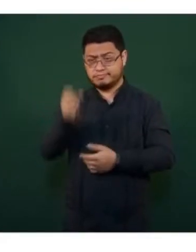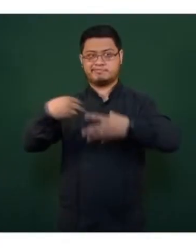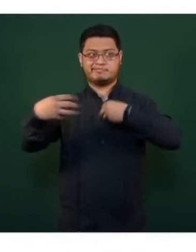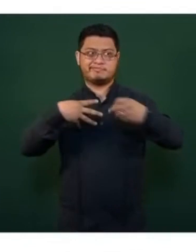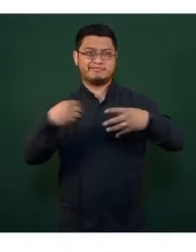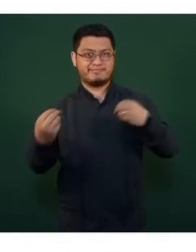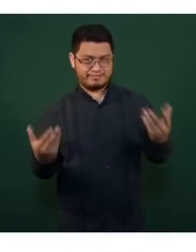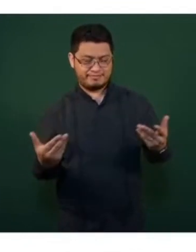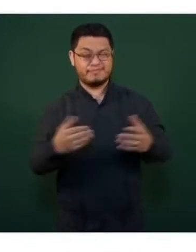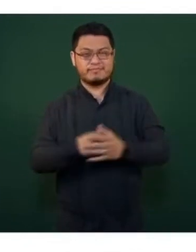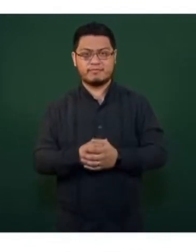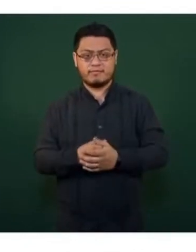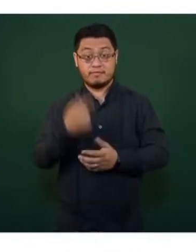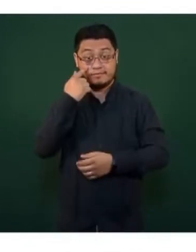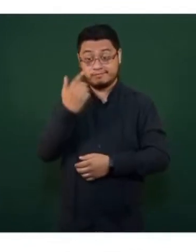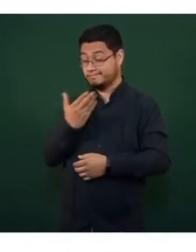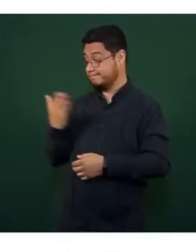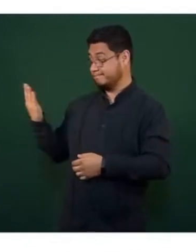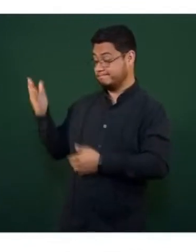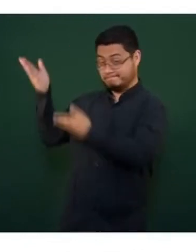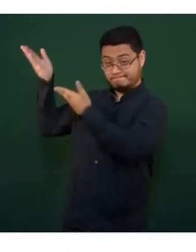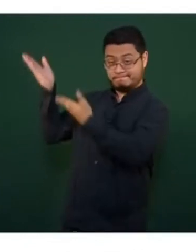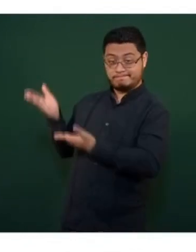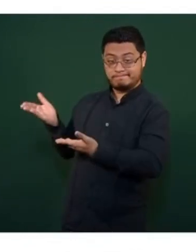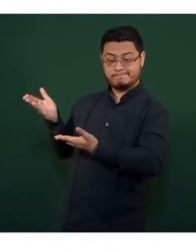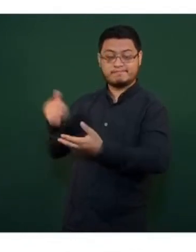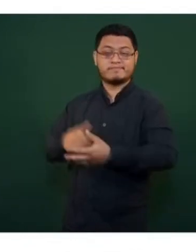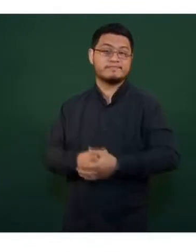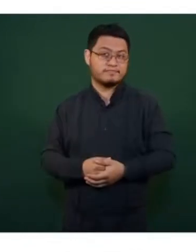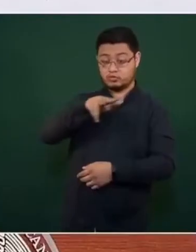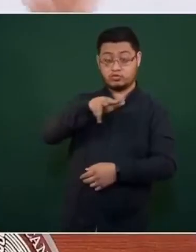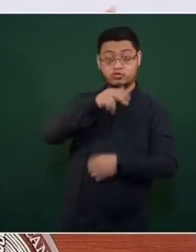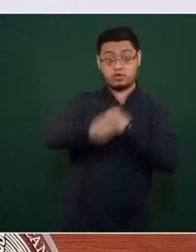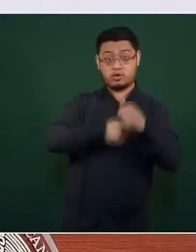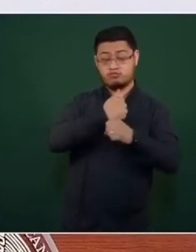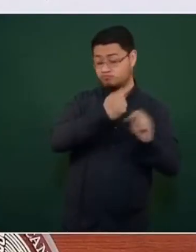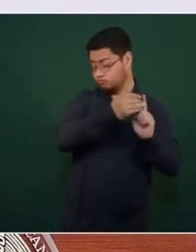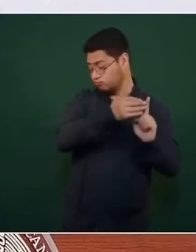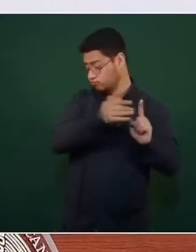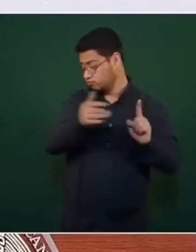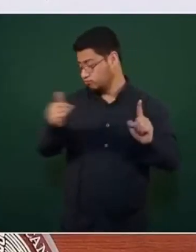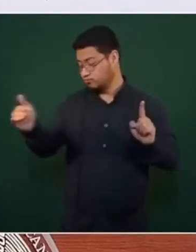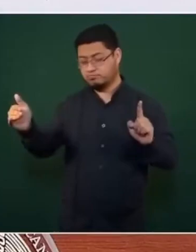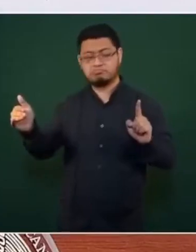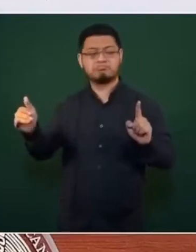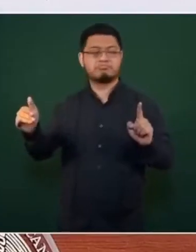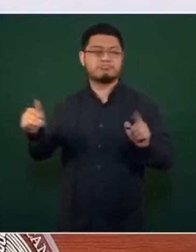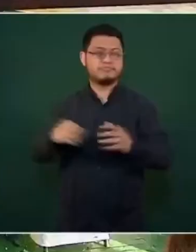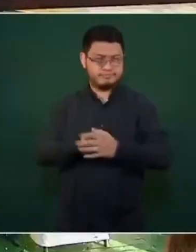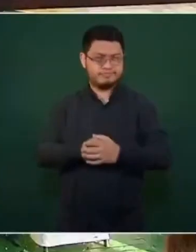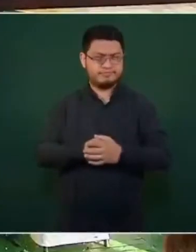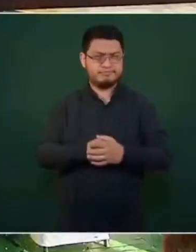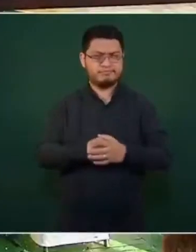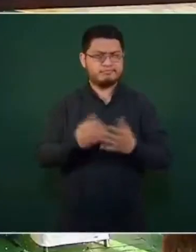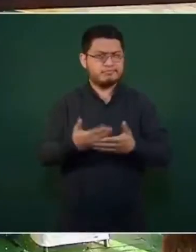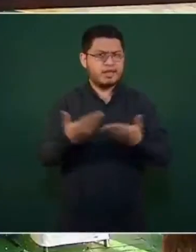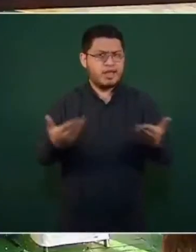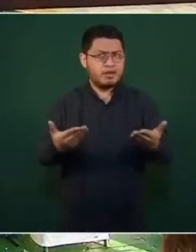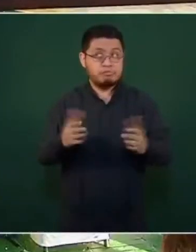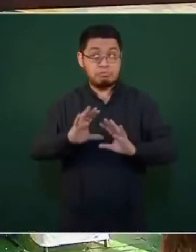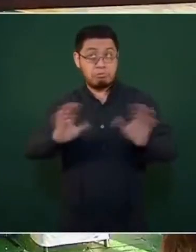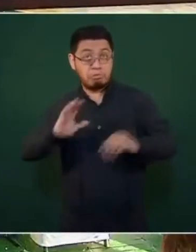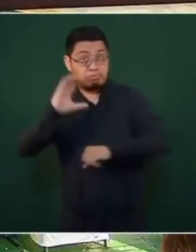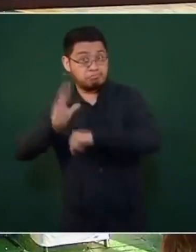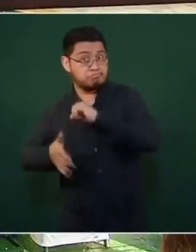vacunando a la población, así como a los menores que vayan cumpliendo 18 años. ¿Qué sigue? El operativo de vacunación COVID no se detiene